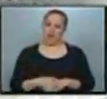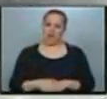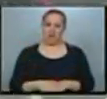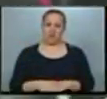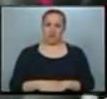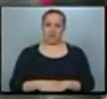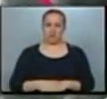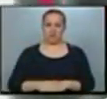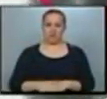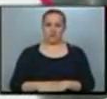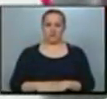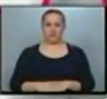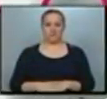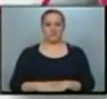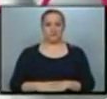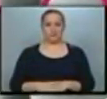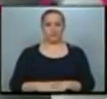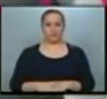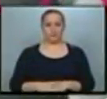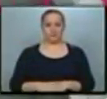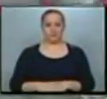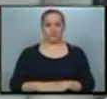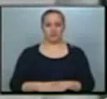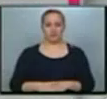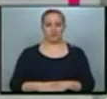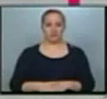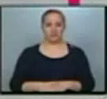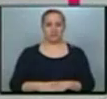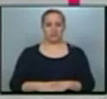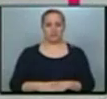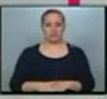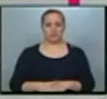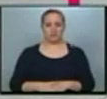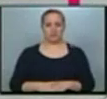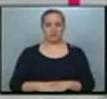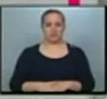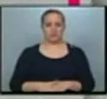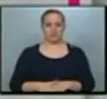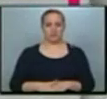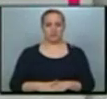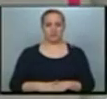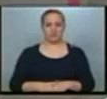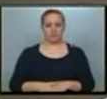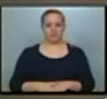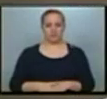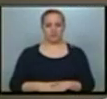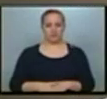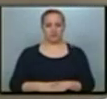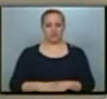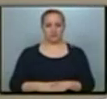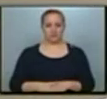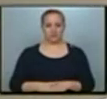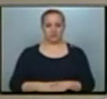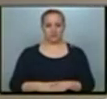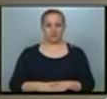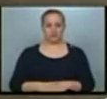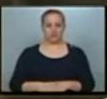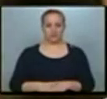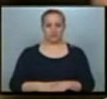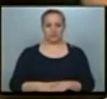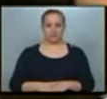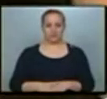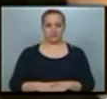quiero soñar, llevarte conmigo hacia nunca jamás. Contigo vivir,